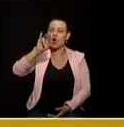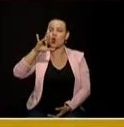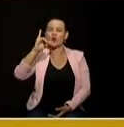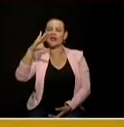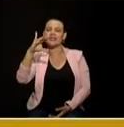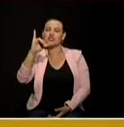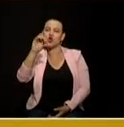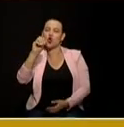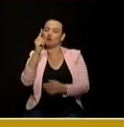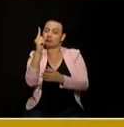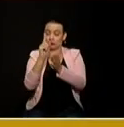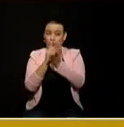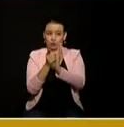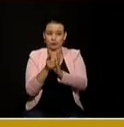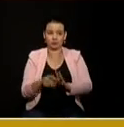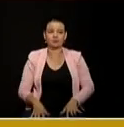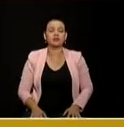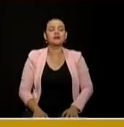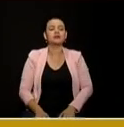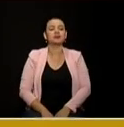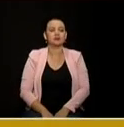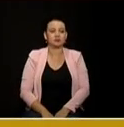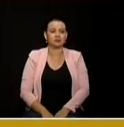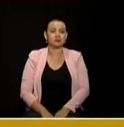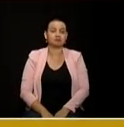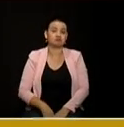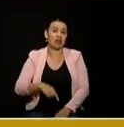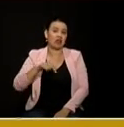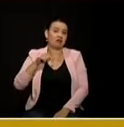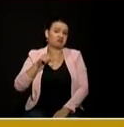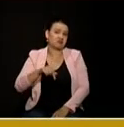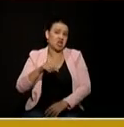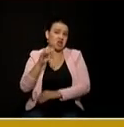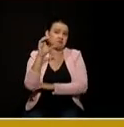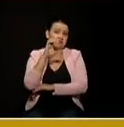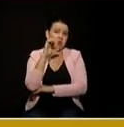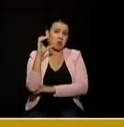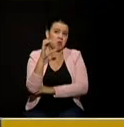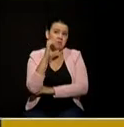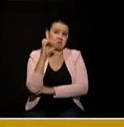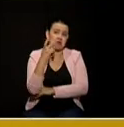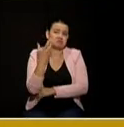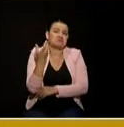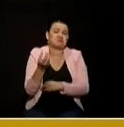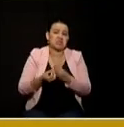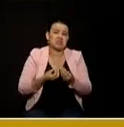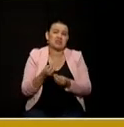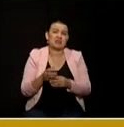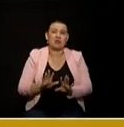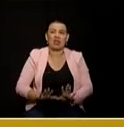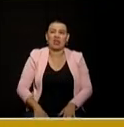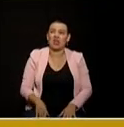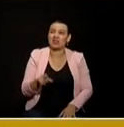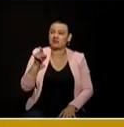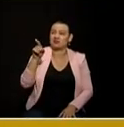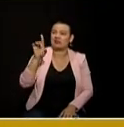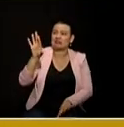los colombianos nos inventamos la religión presidencial y rápidamente nos cansamos de ella